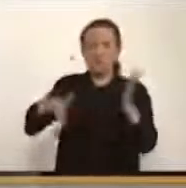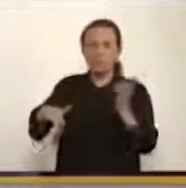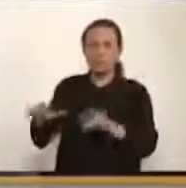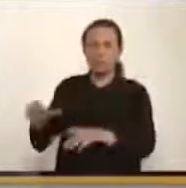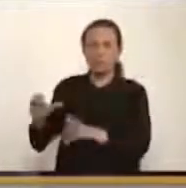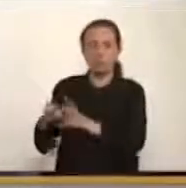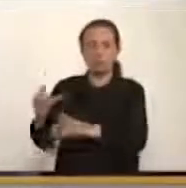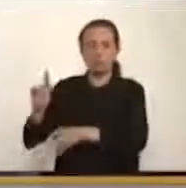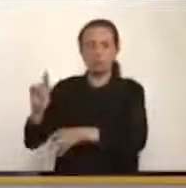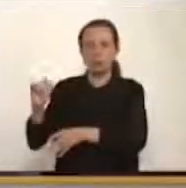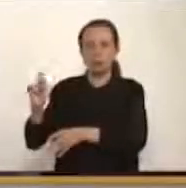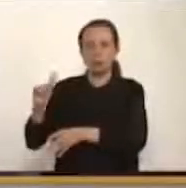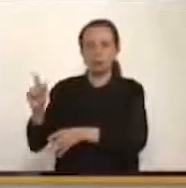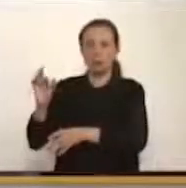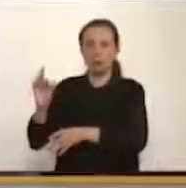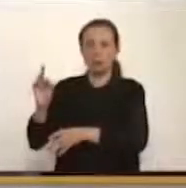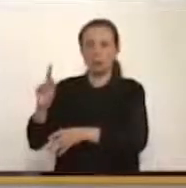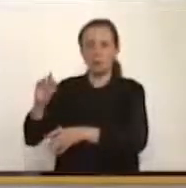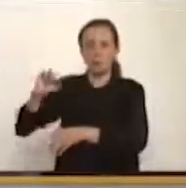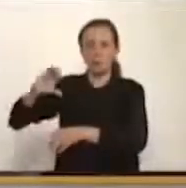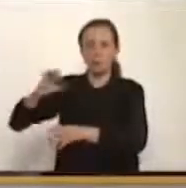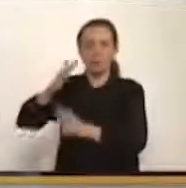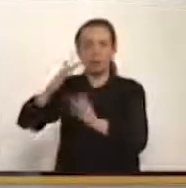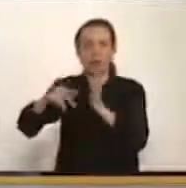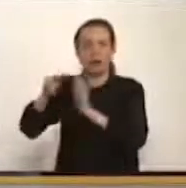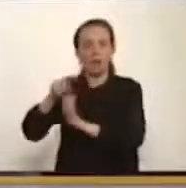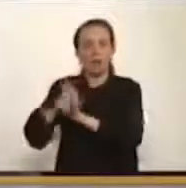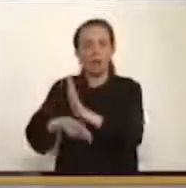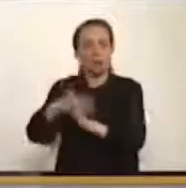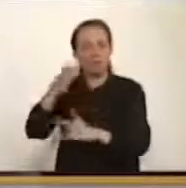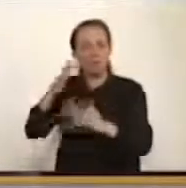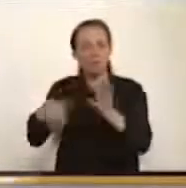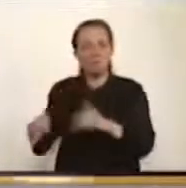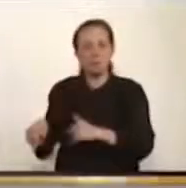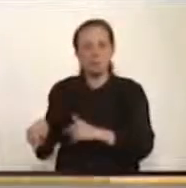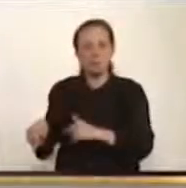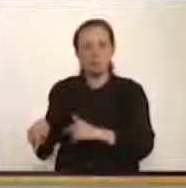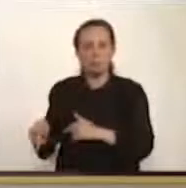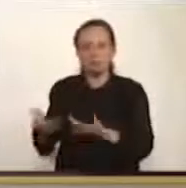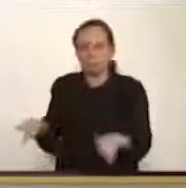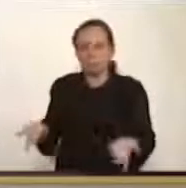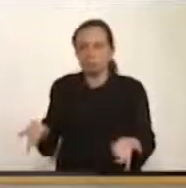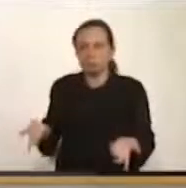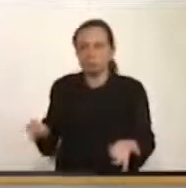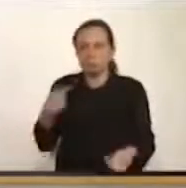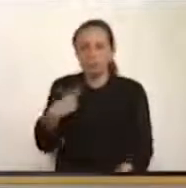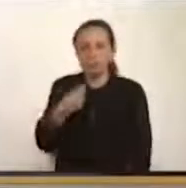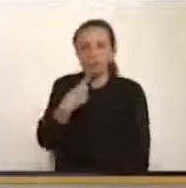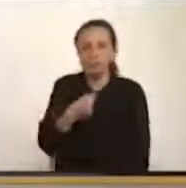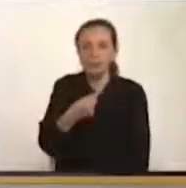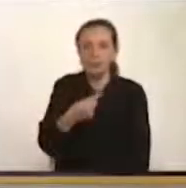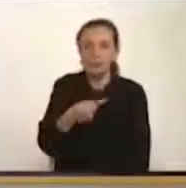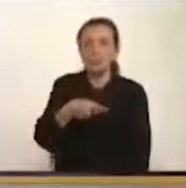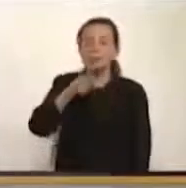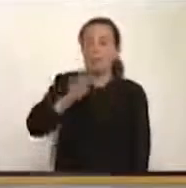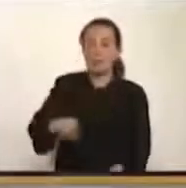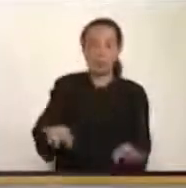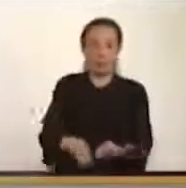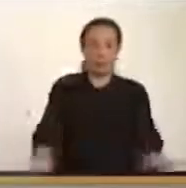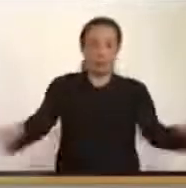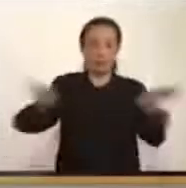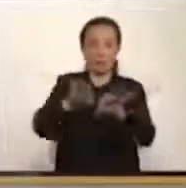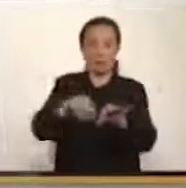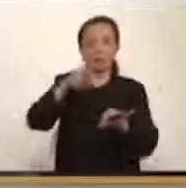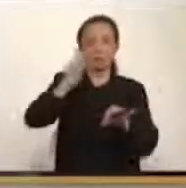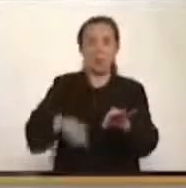con las otras normas del ordenamiento jurídico. Entonces dice, hay que darle prelación a esto sobre